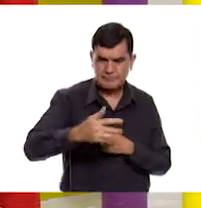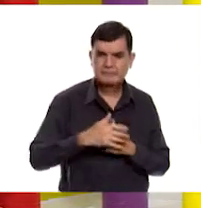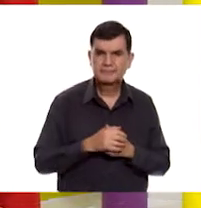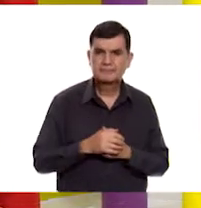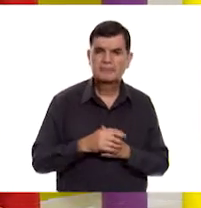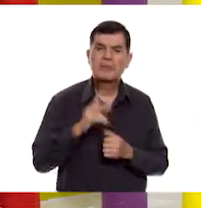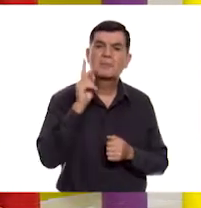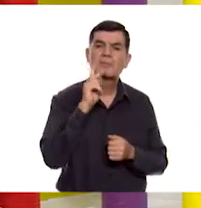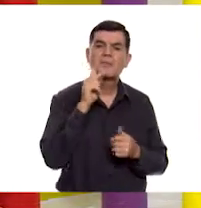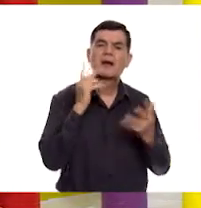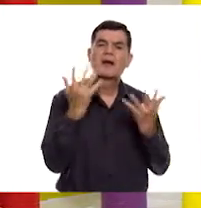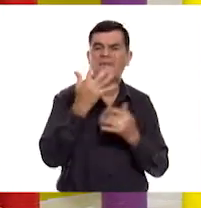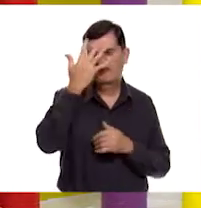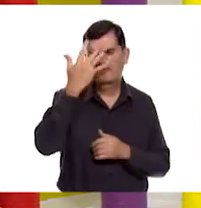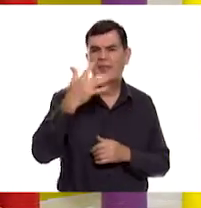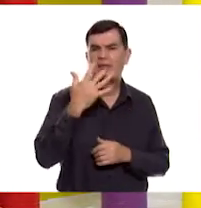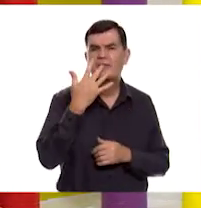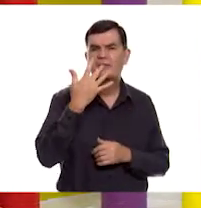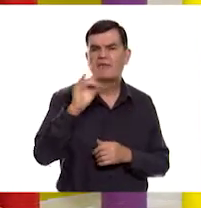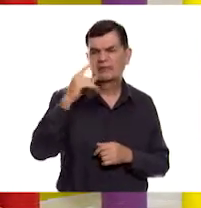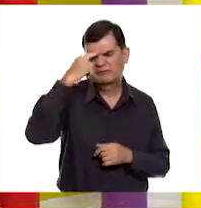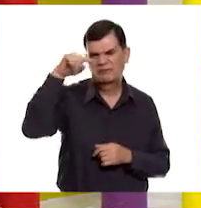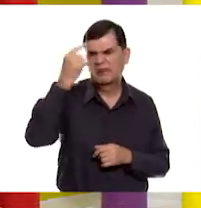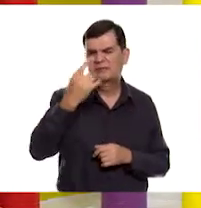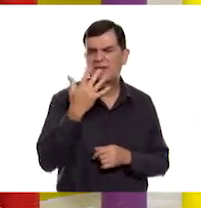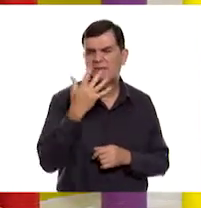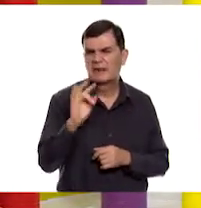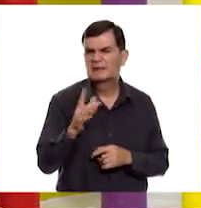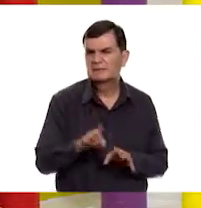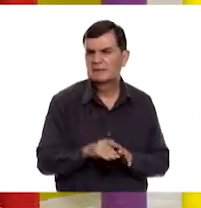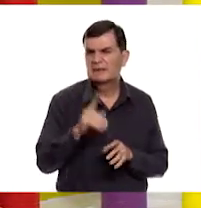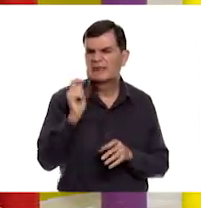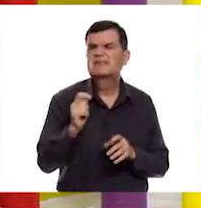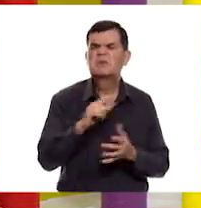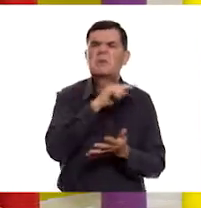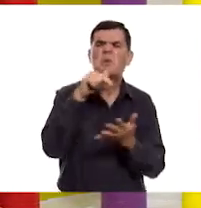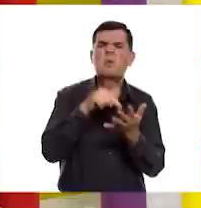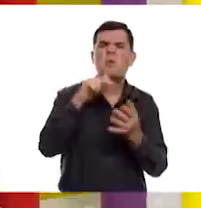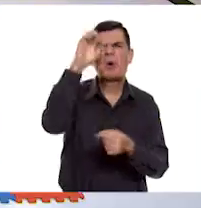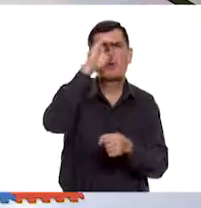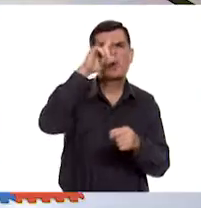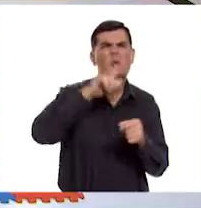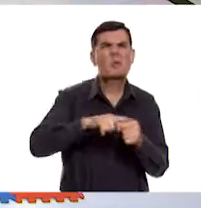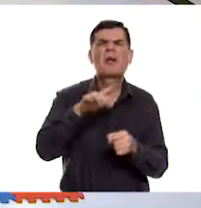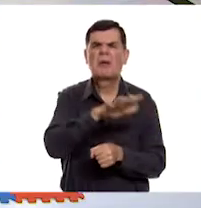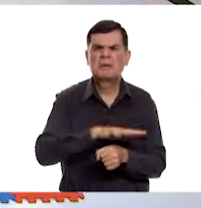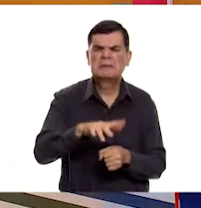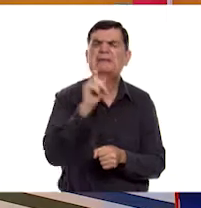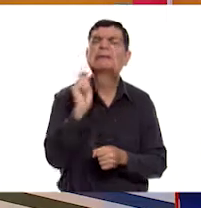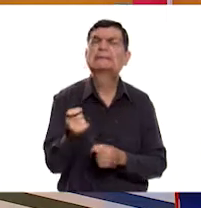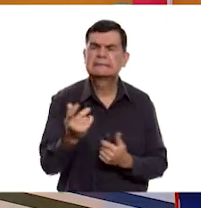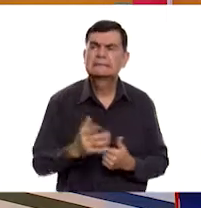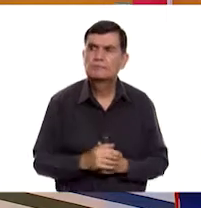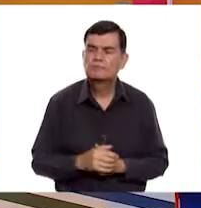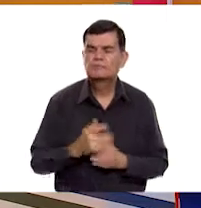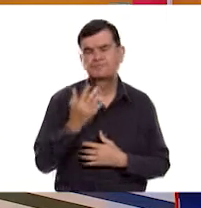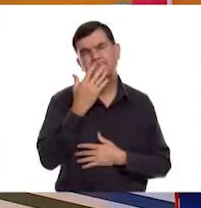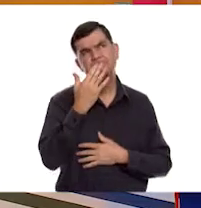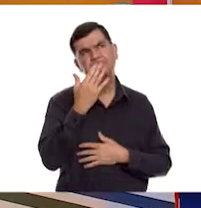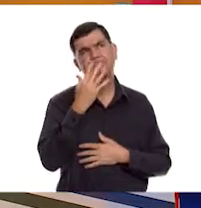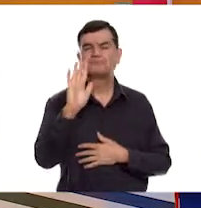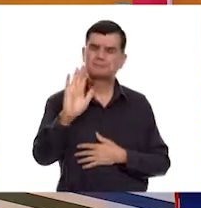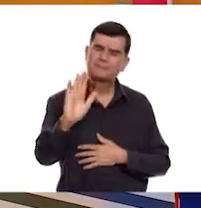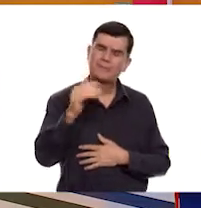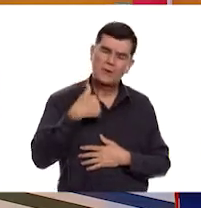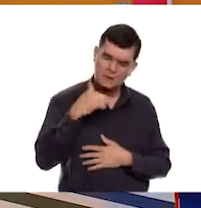vamos a hacerla fácil porque latinaste a la primera. A ver, fácil. ¿Qué es un espacio cultural? ¿Un espacio cultural? A